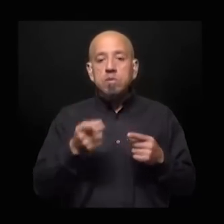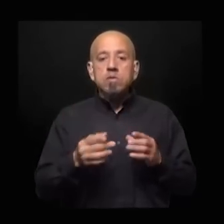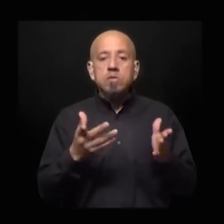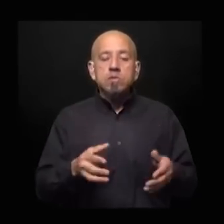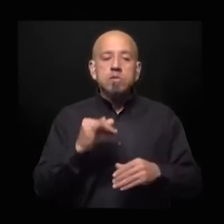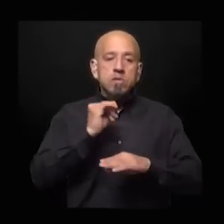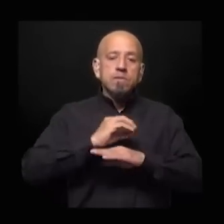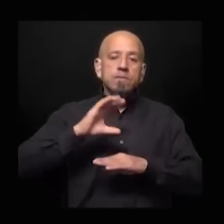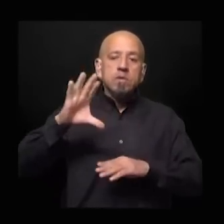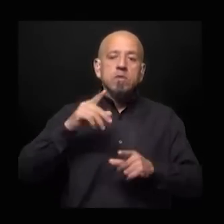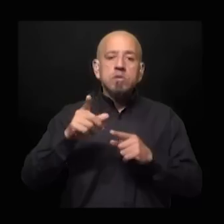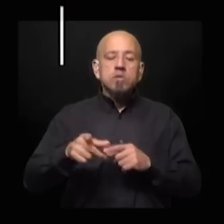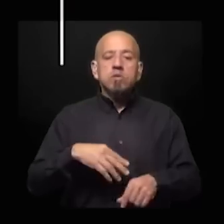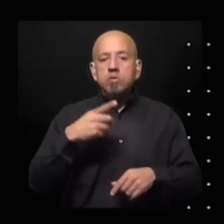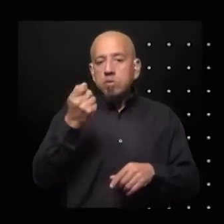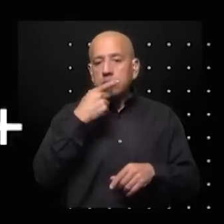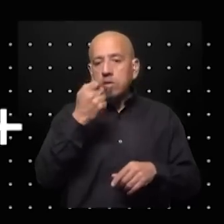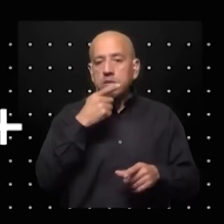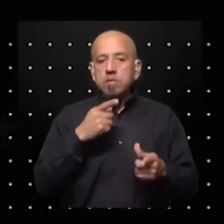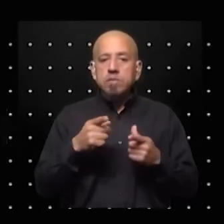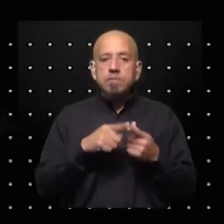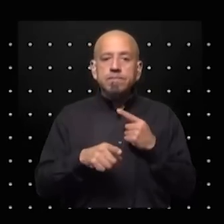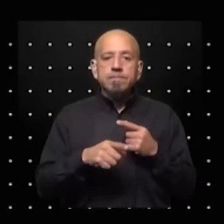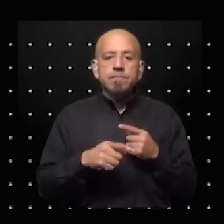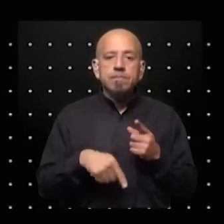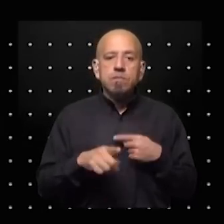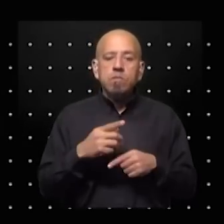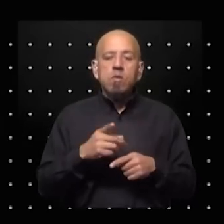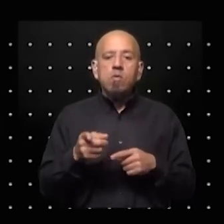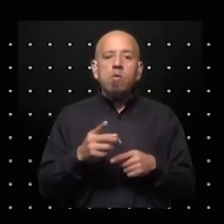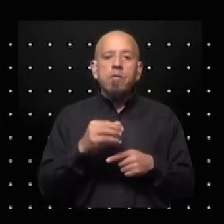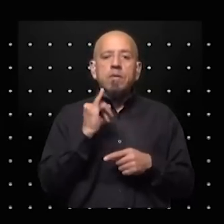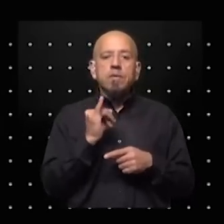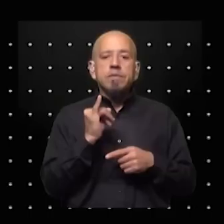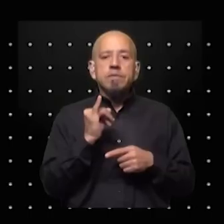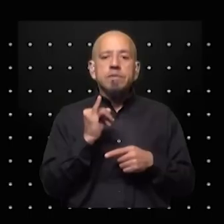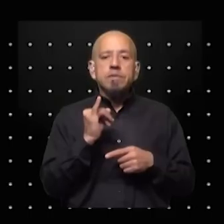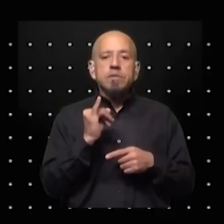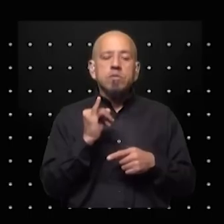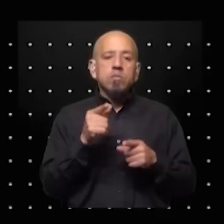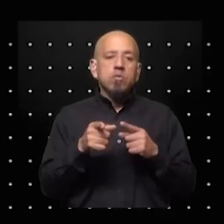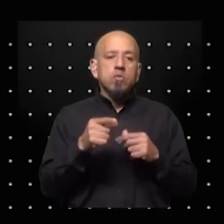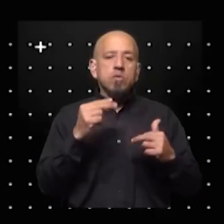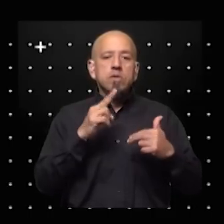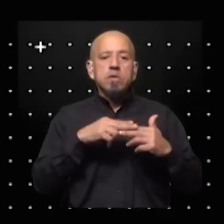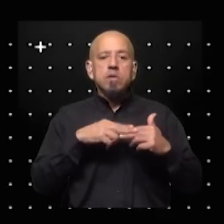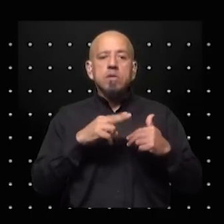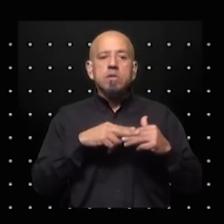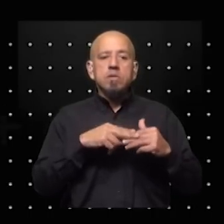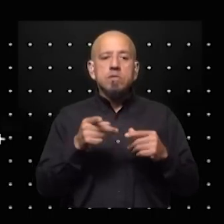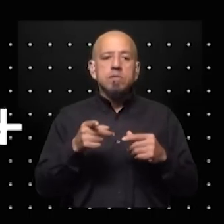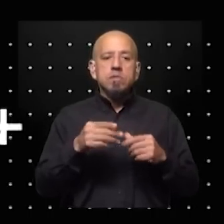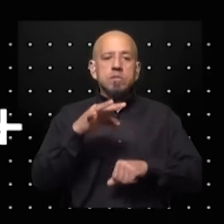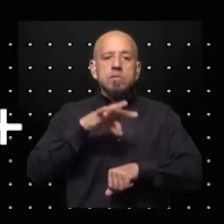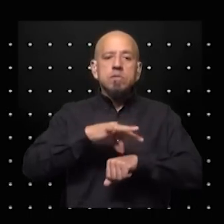la inflación que son los medicamentos que es el acceso a derechos básicos como internet como como el celular como la medicina